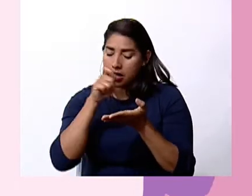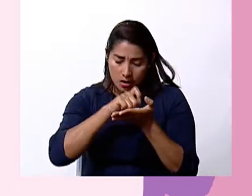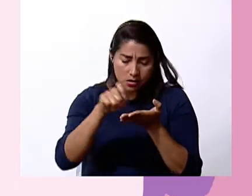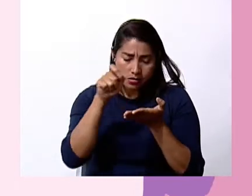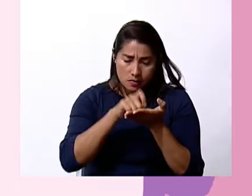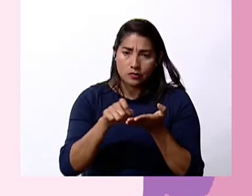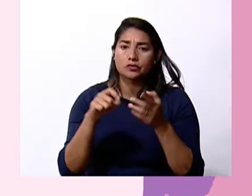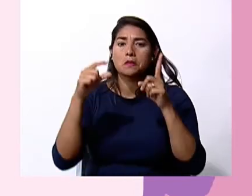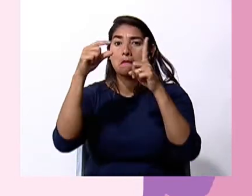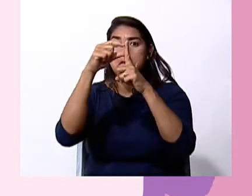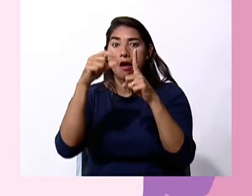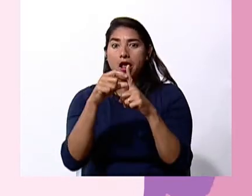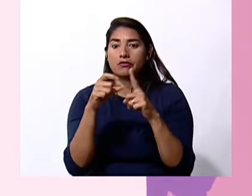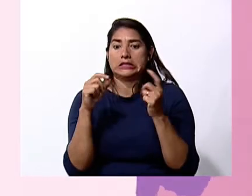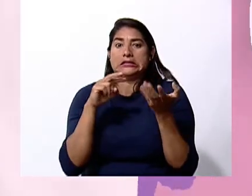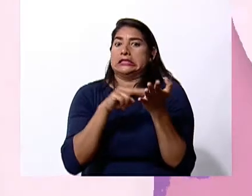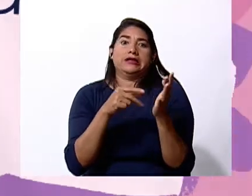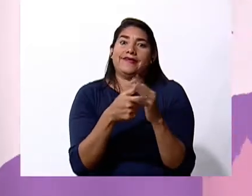los conceptos.